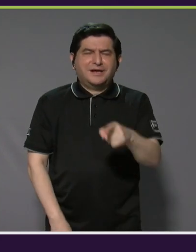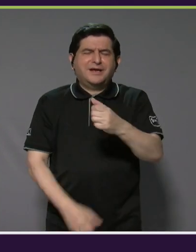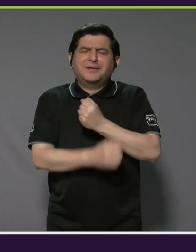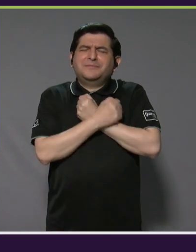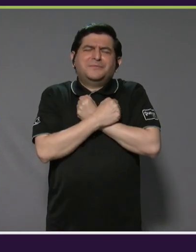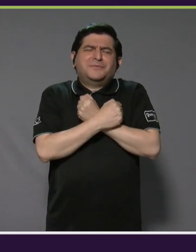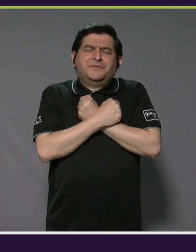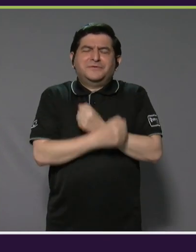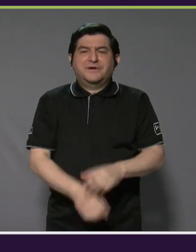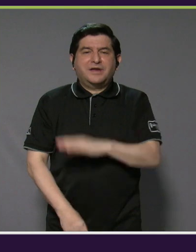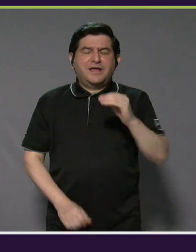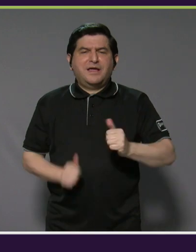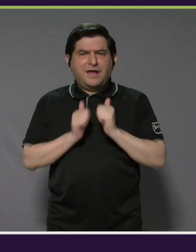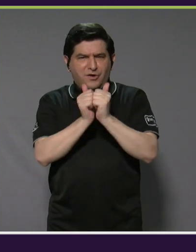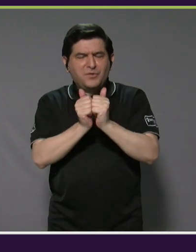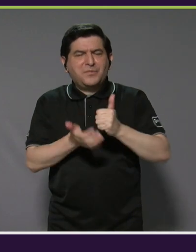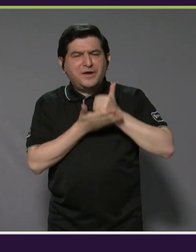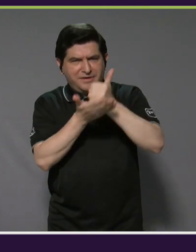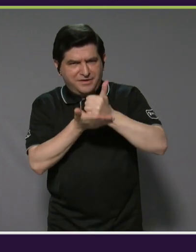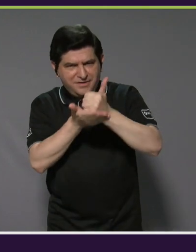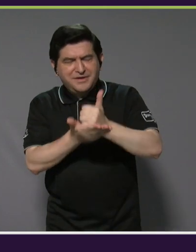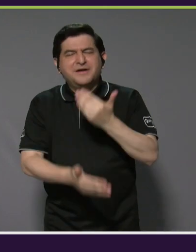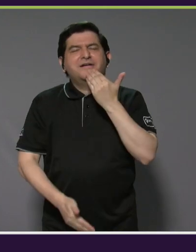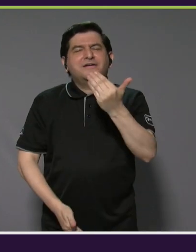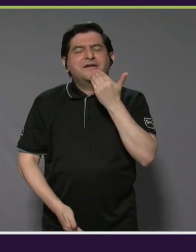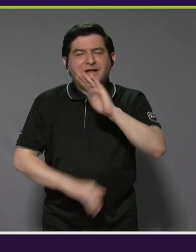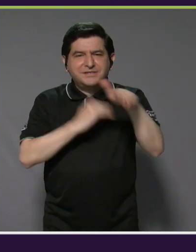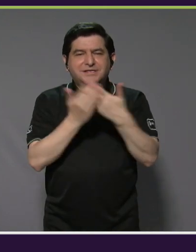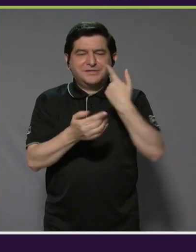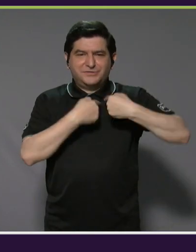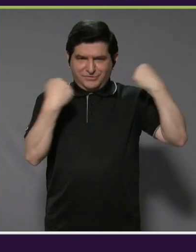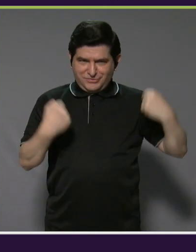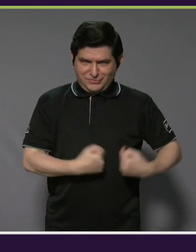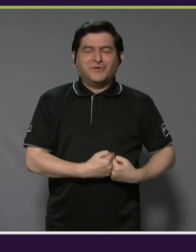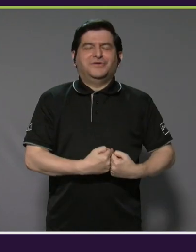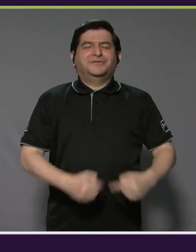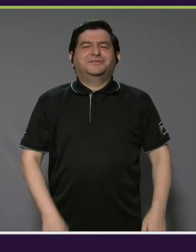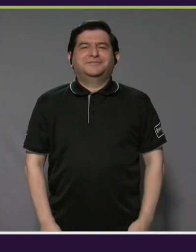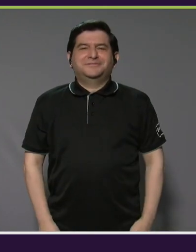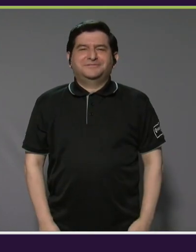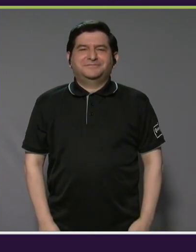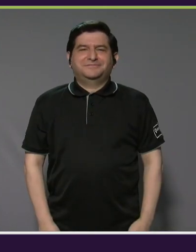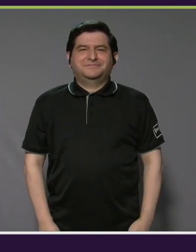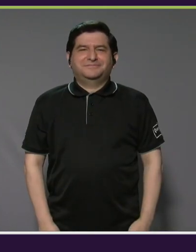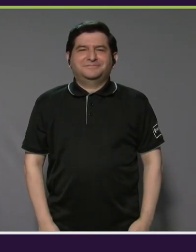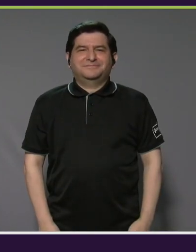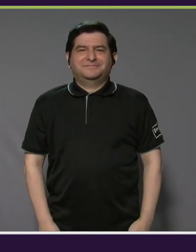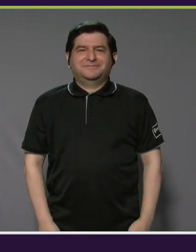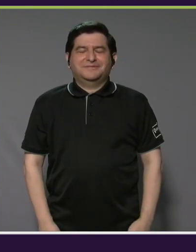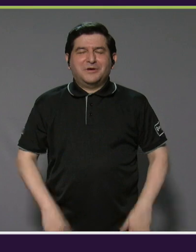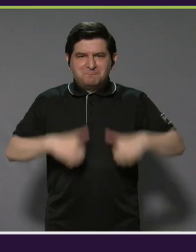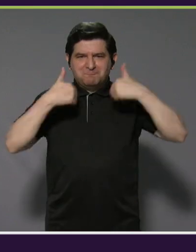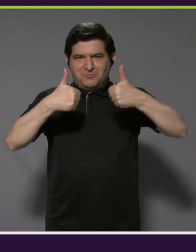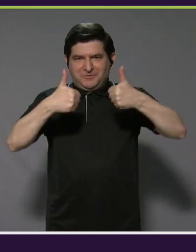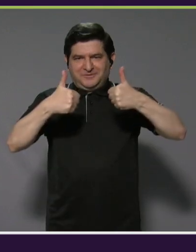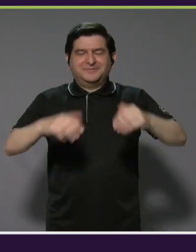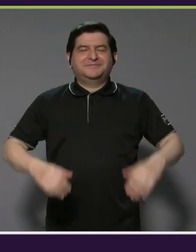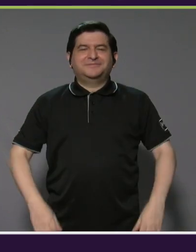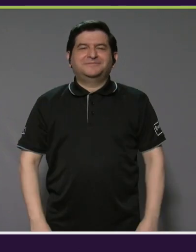y por acompañarnos y ayudarnos. Muchísimas gracias, de todo corazón. A tope hay con Costa Rica, pura vida.